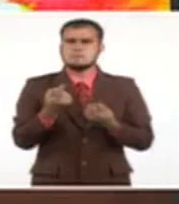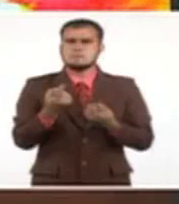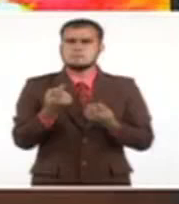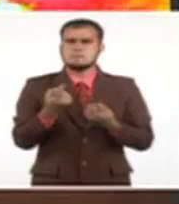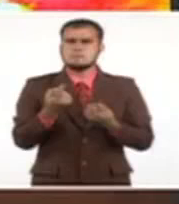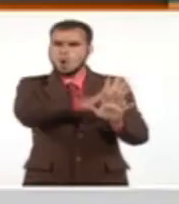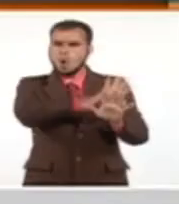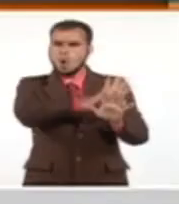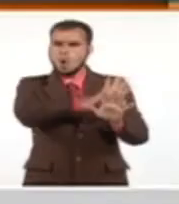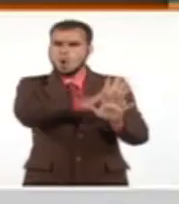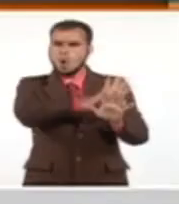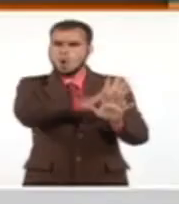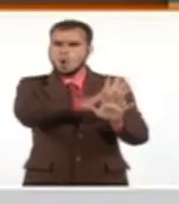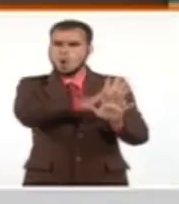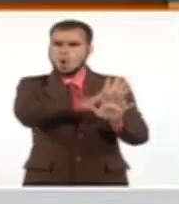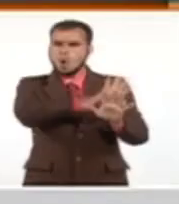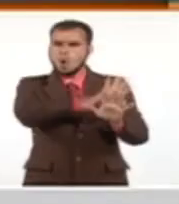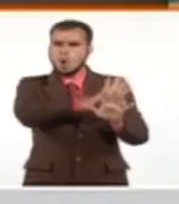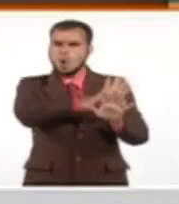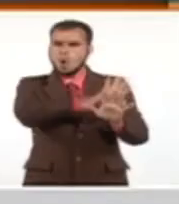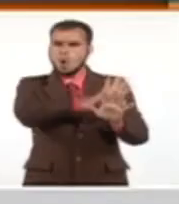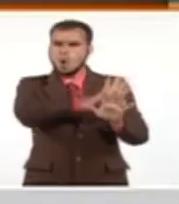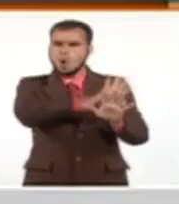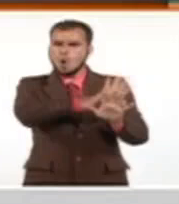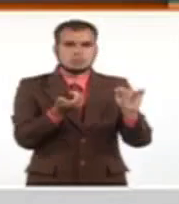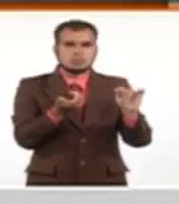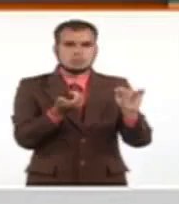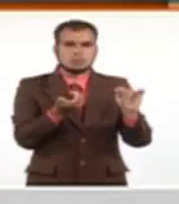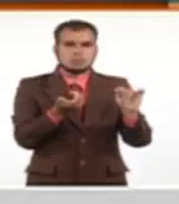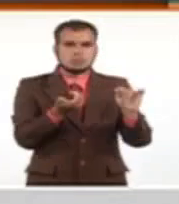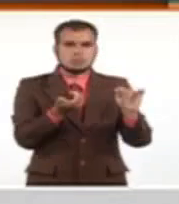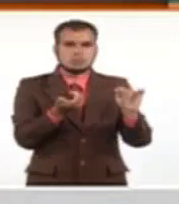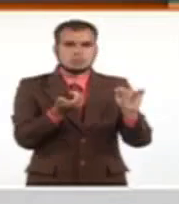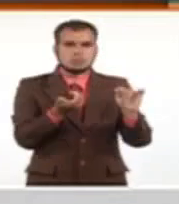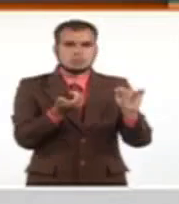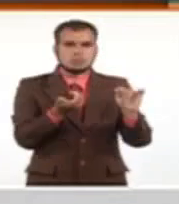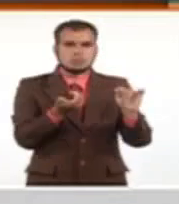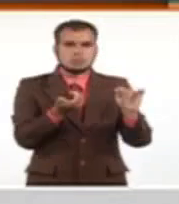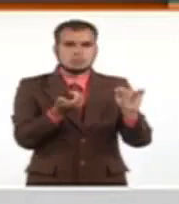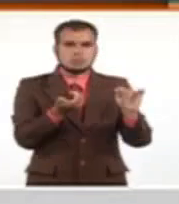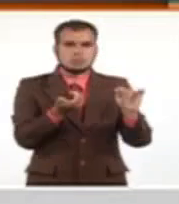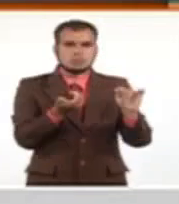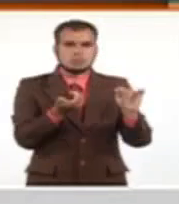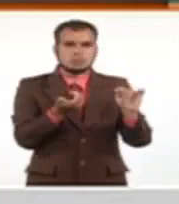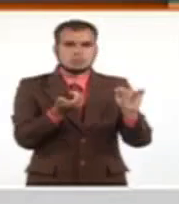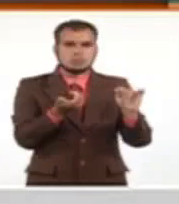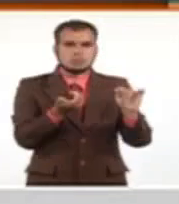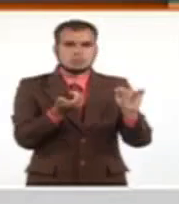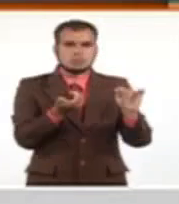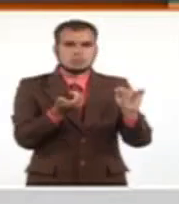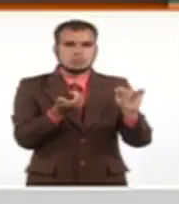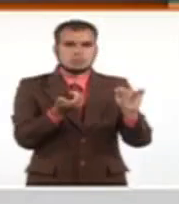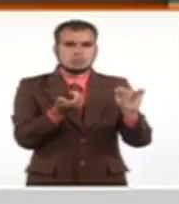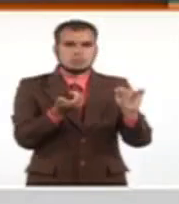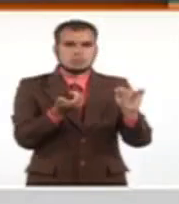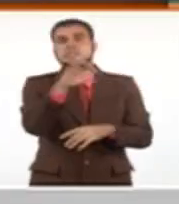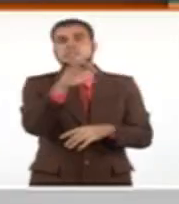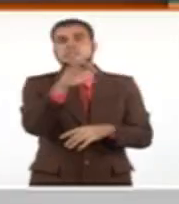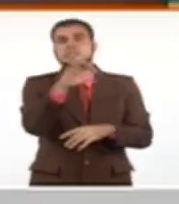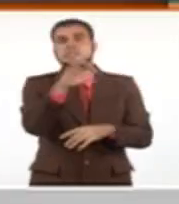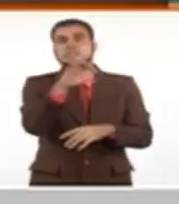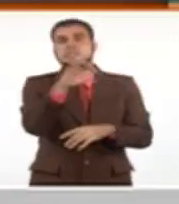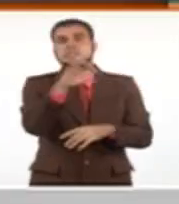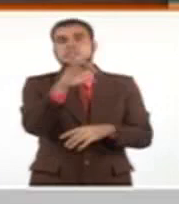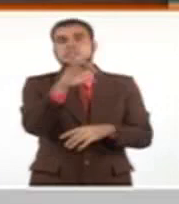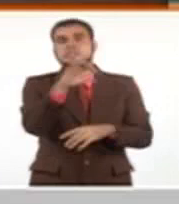vaguada en esa latitud tan alta y pueden alcanzar 60 kilómetros por hora, ya cambiando su sistema